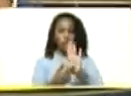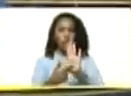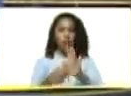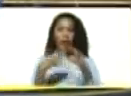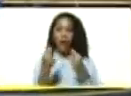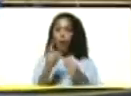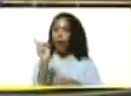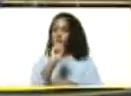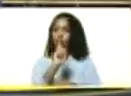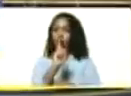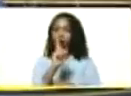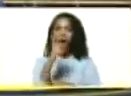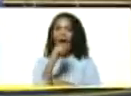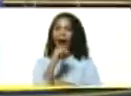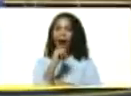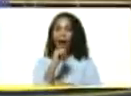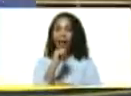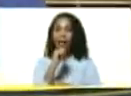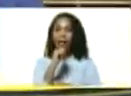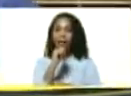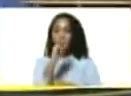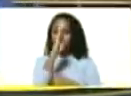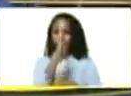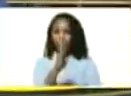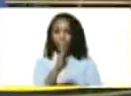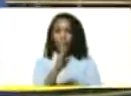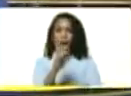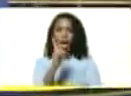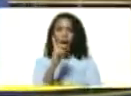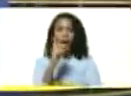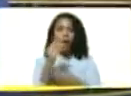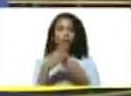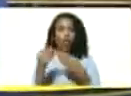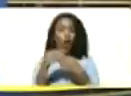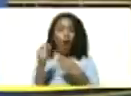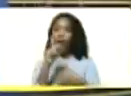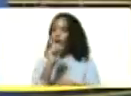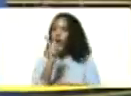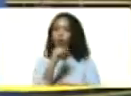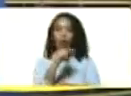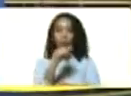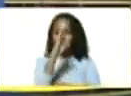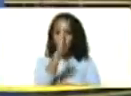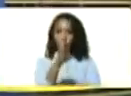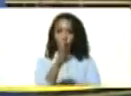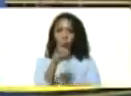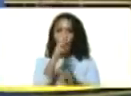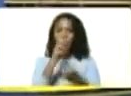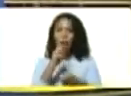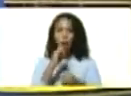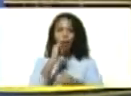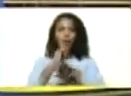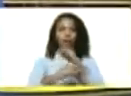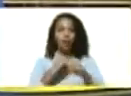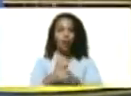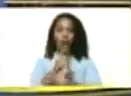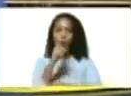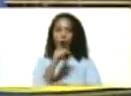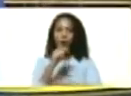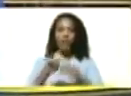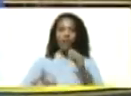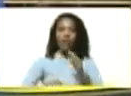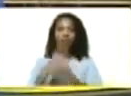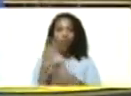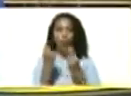es neutral, que la moneda, el dólar, no es neutral, que los bancos internacionales, el Fondo